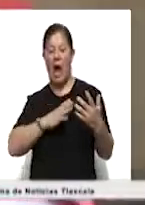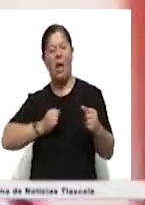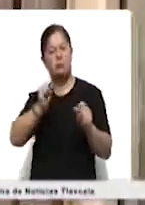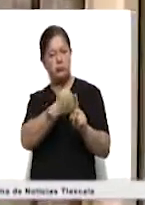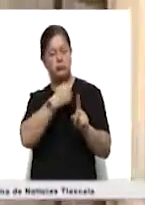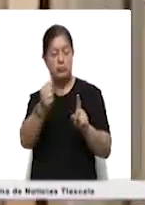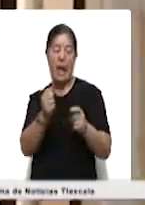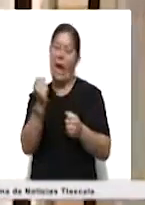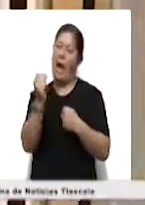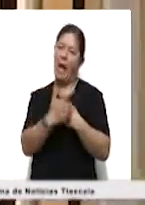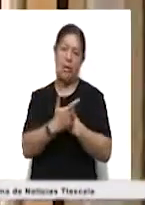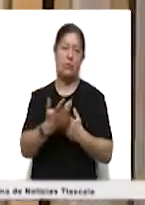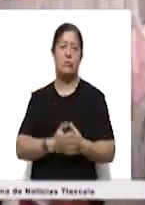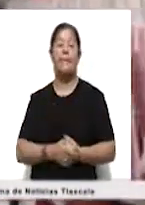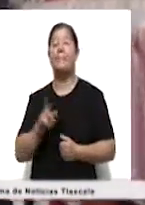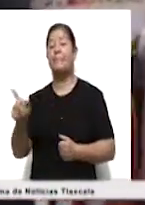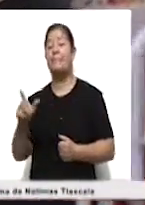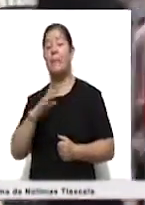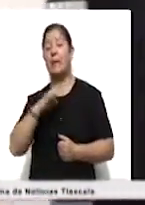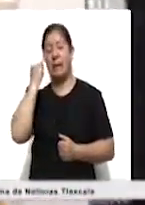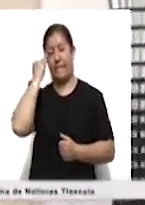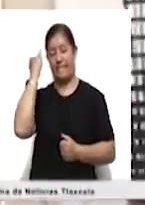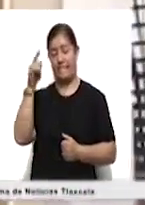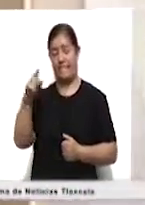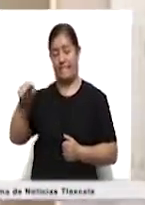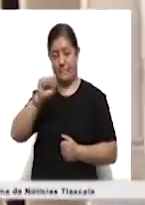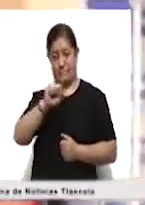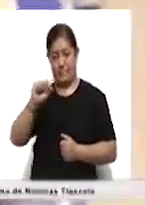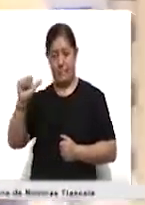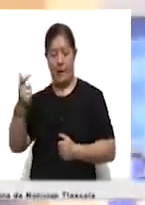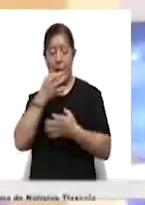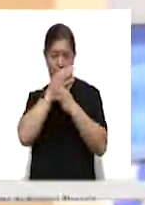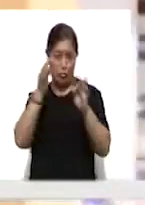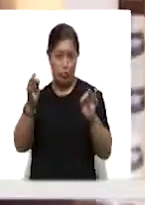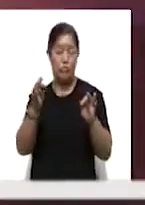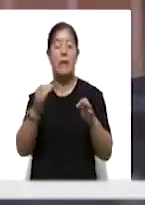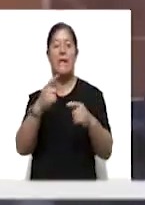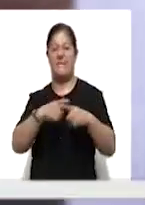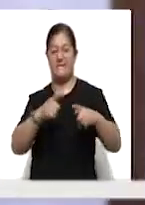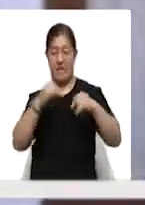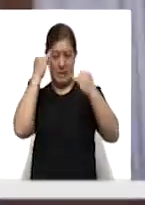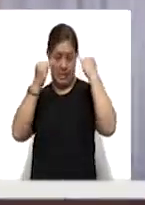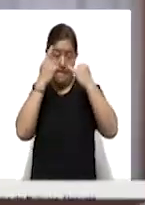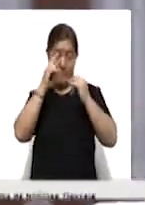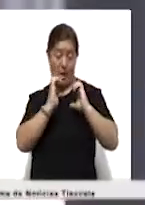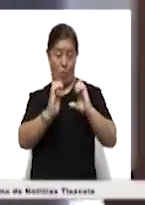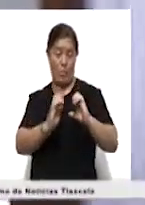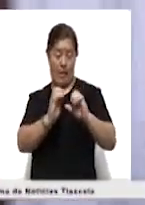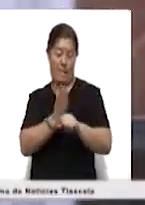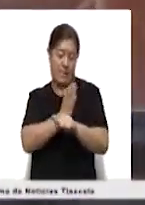la dependencia estatal impulsa diversas estrategias para prevenir situaciones de riesgo. Así lo explicó Víctor Hugo Zamora,